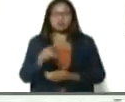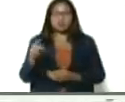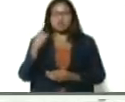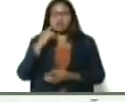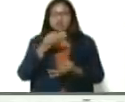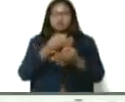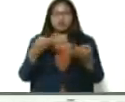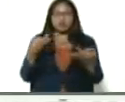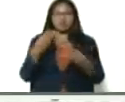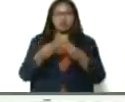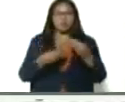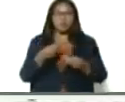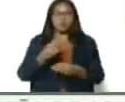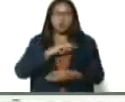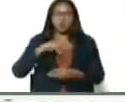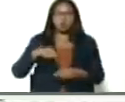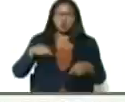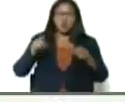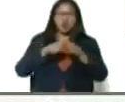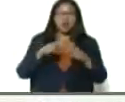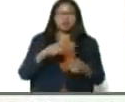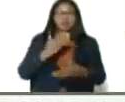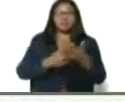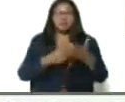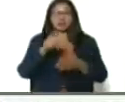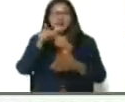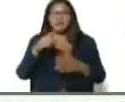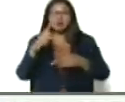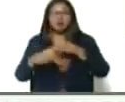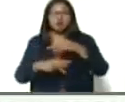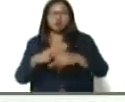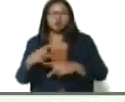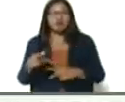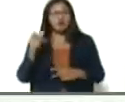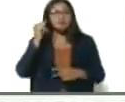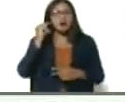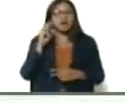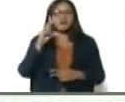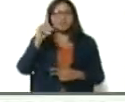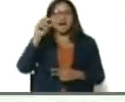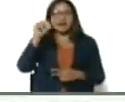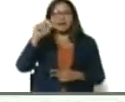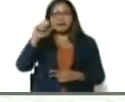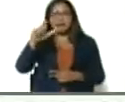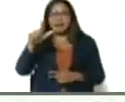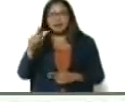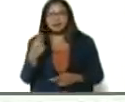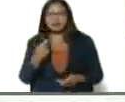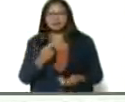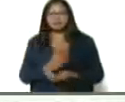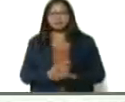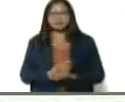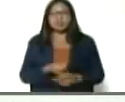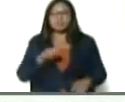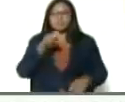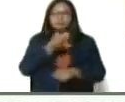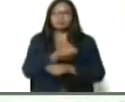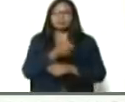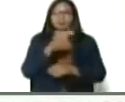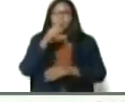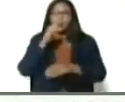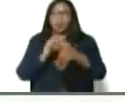extraordinario como nos ha parecido a nosotros el testimonio de una productora, Daniela. Daniela es egresada de la UNEFA, de la primera